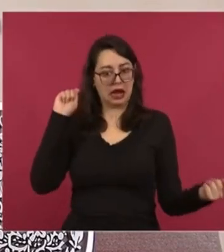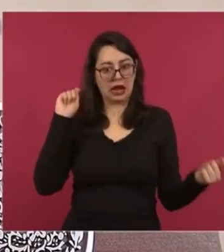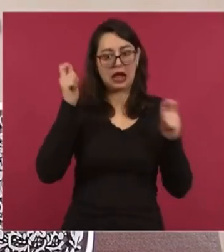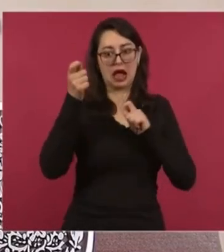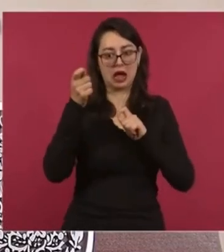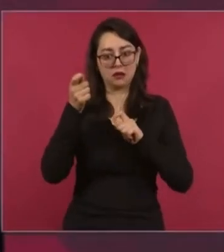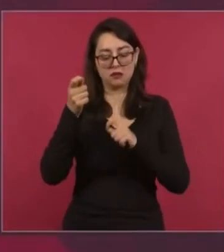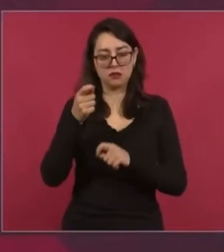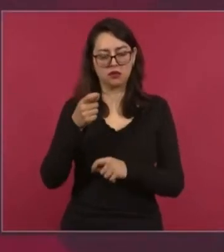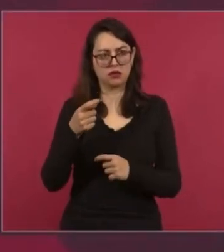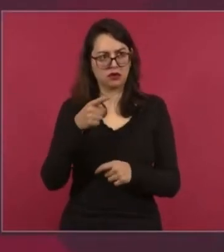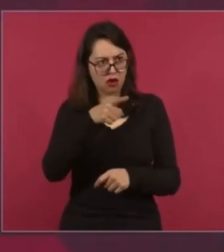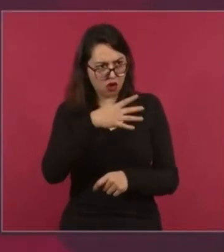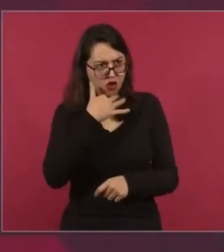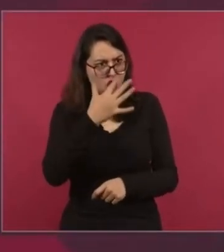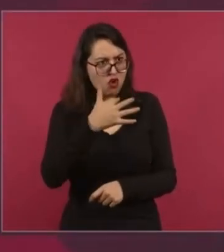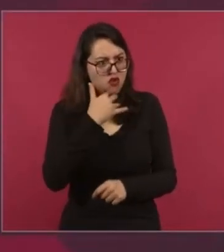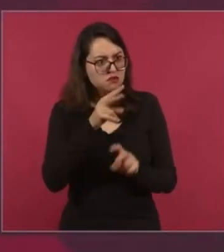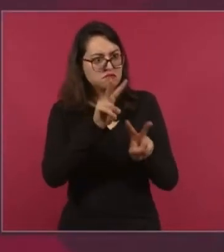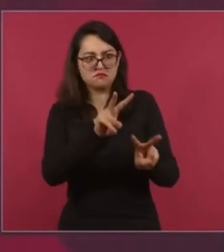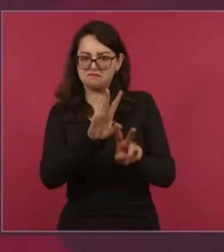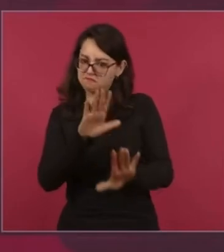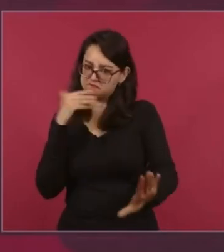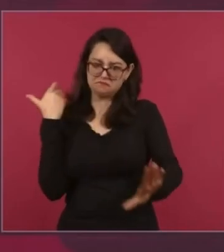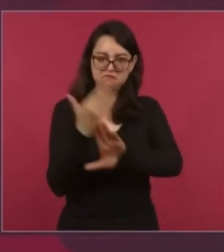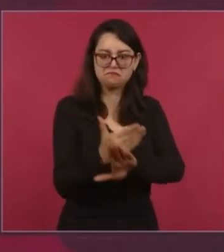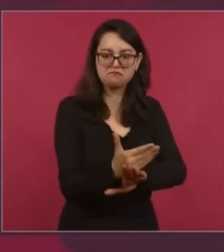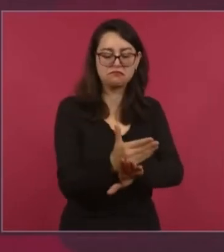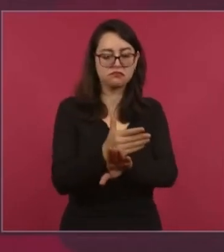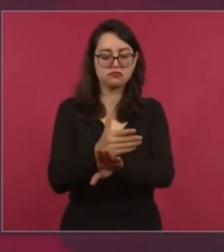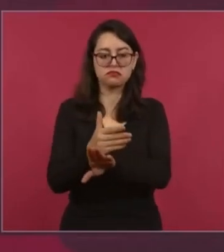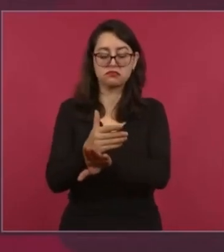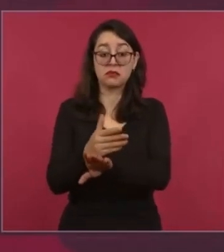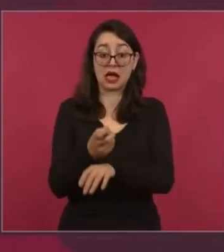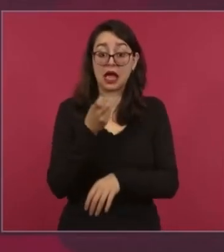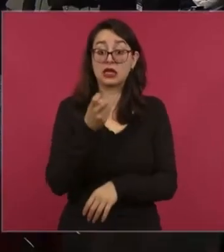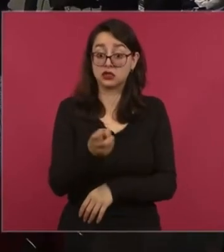Eso es lo que considero va a ayudar mucho.